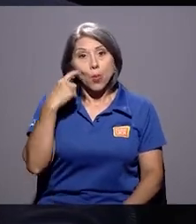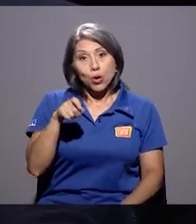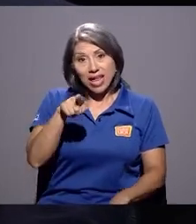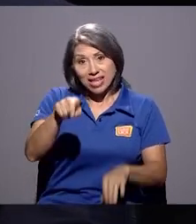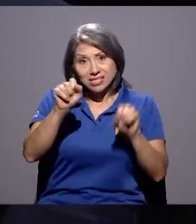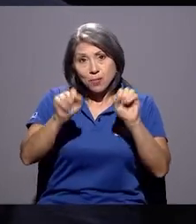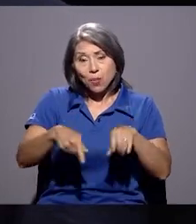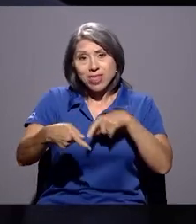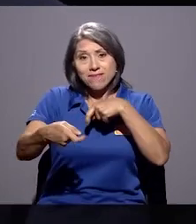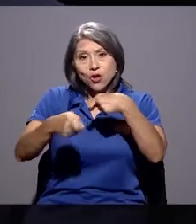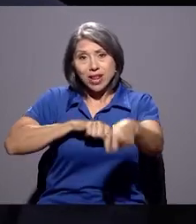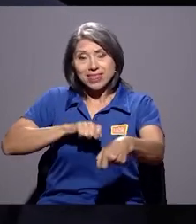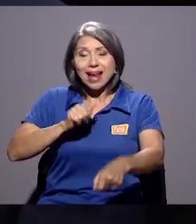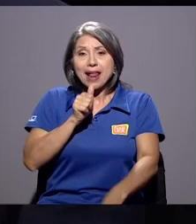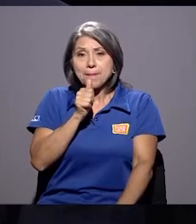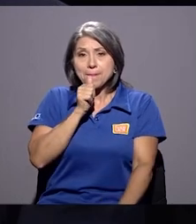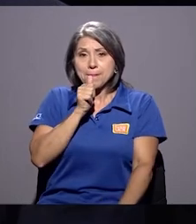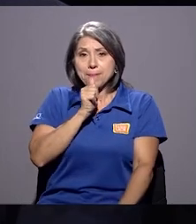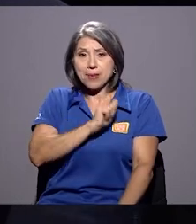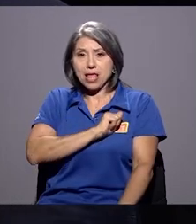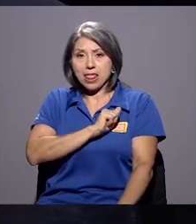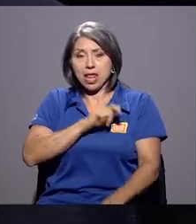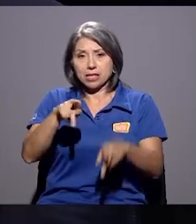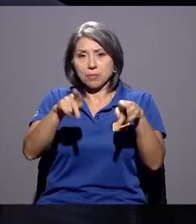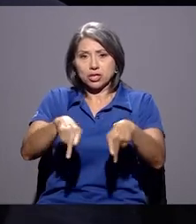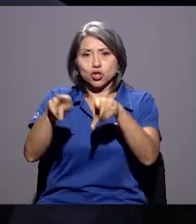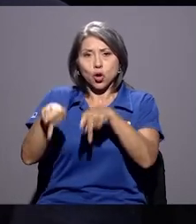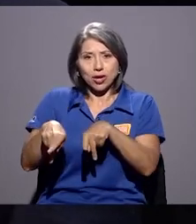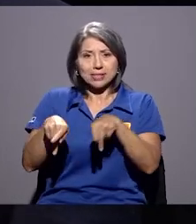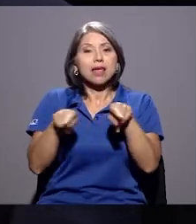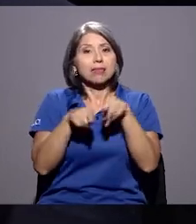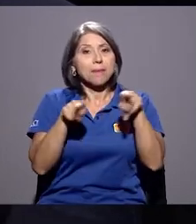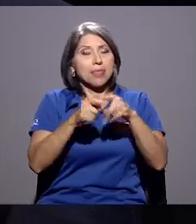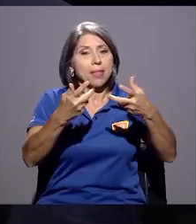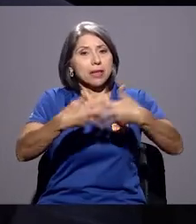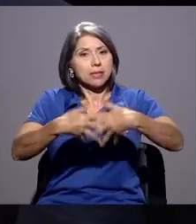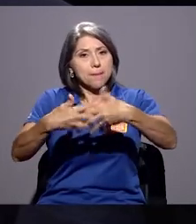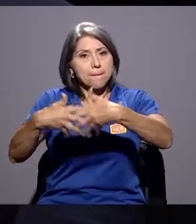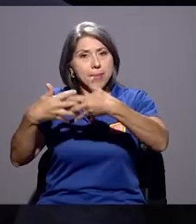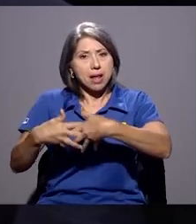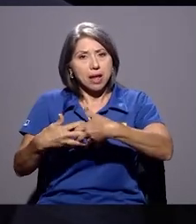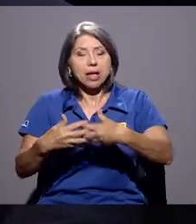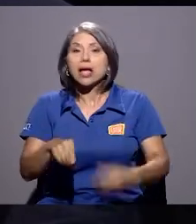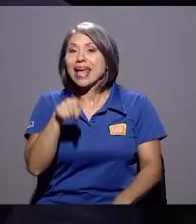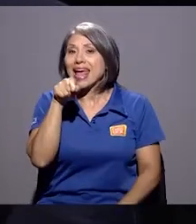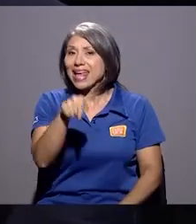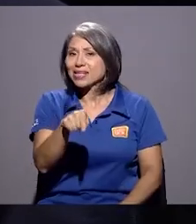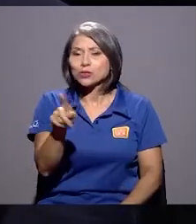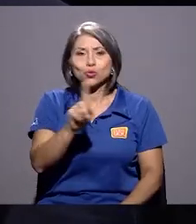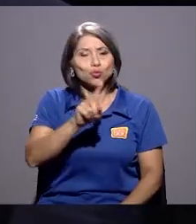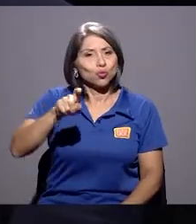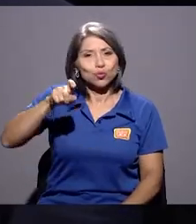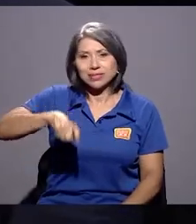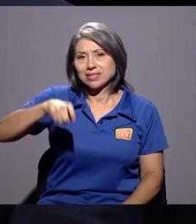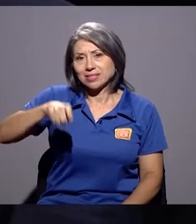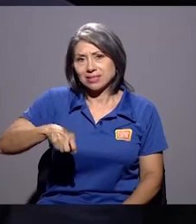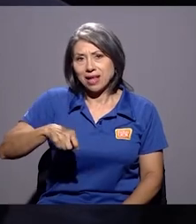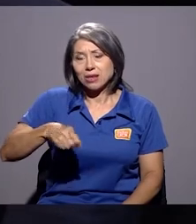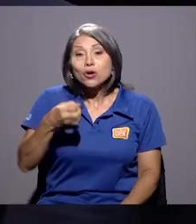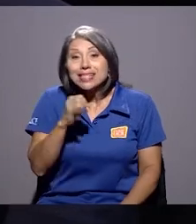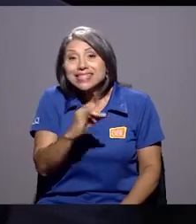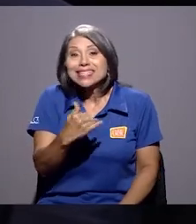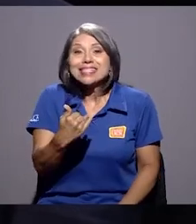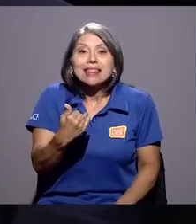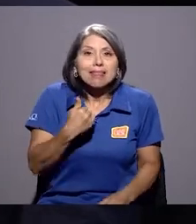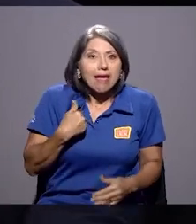puede violentar la intimidad de las personas y la intimidad de las empresas. Y eso me parece a mí que es innecesario si se